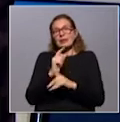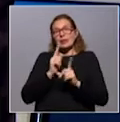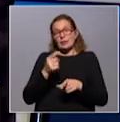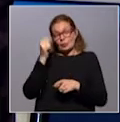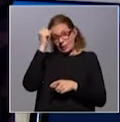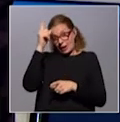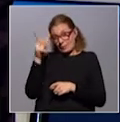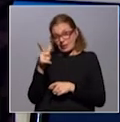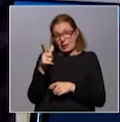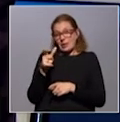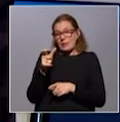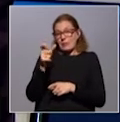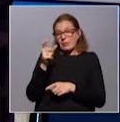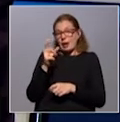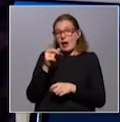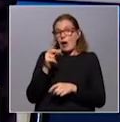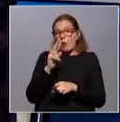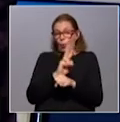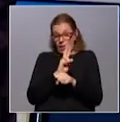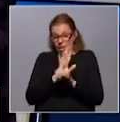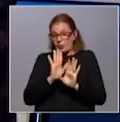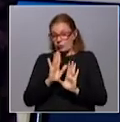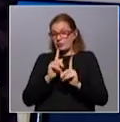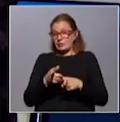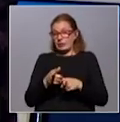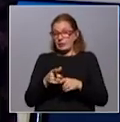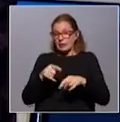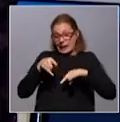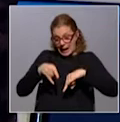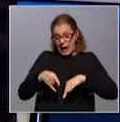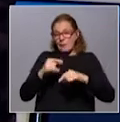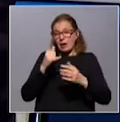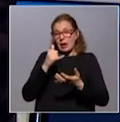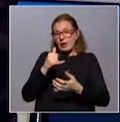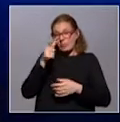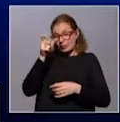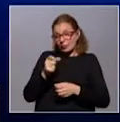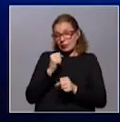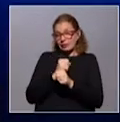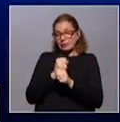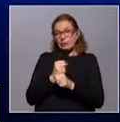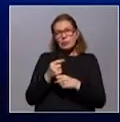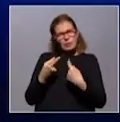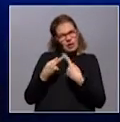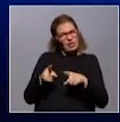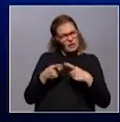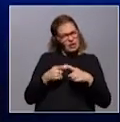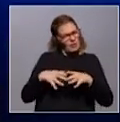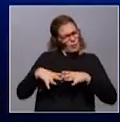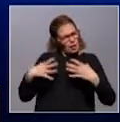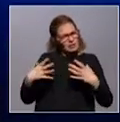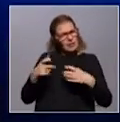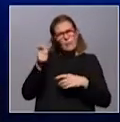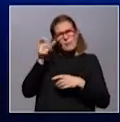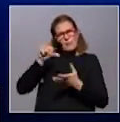instalada para las unidades de cuidados críticos y las camas disponibles, el personal. ¿Y es una gran diferencia con respecto a otros países de la región,